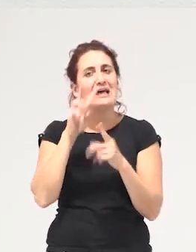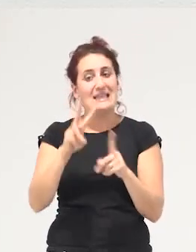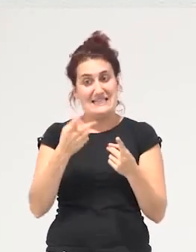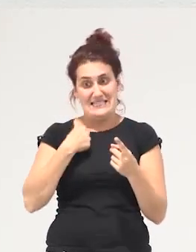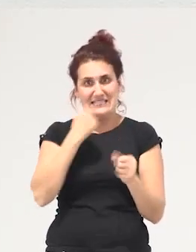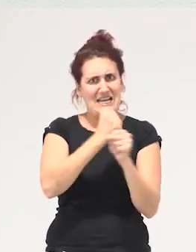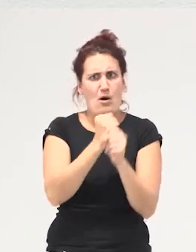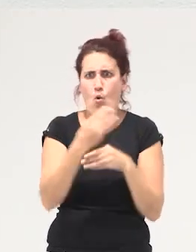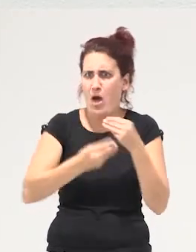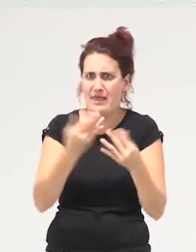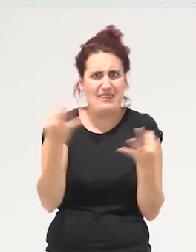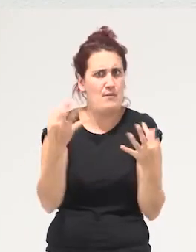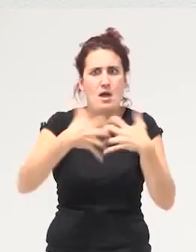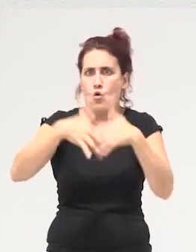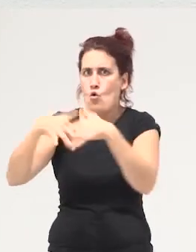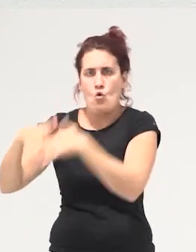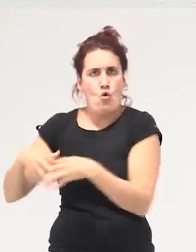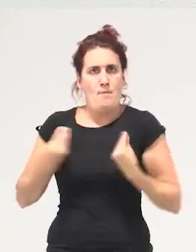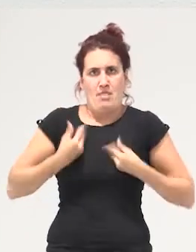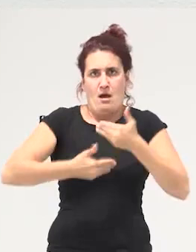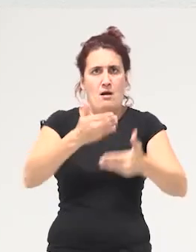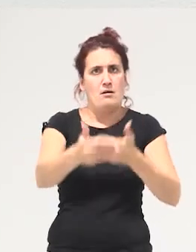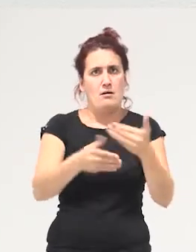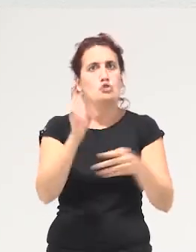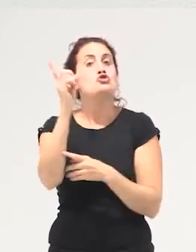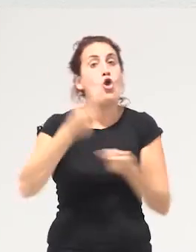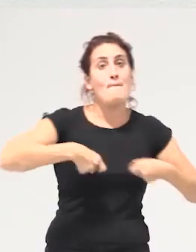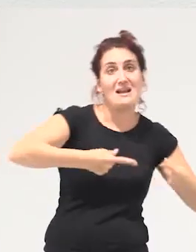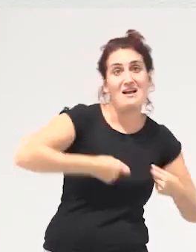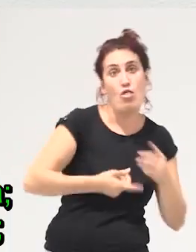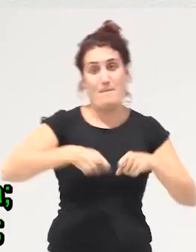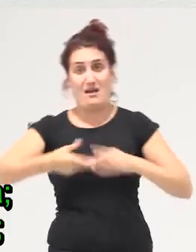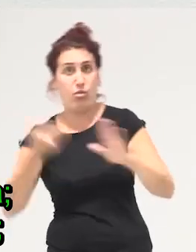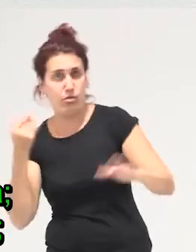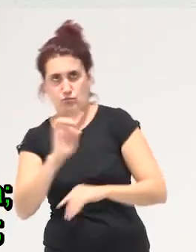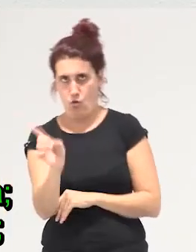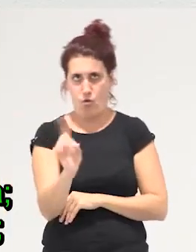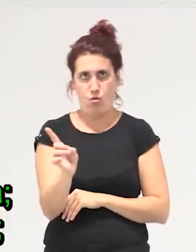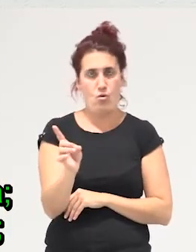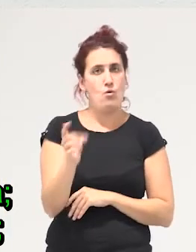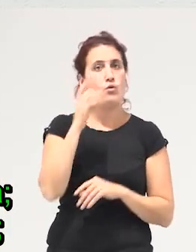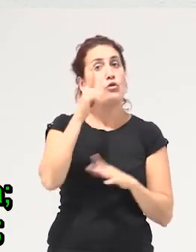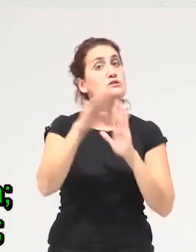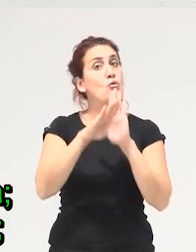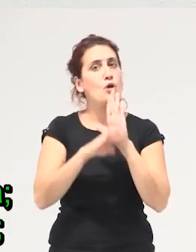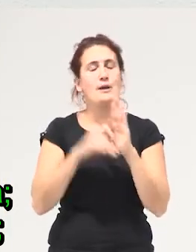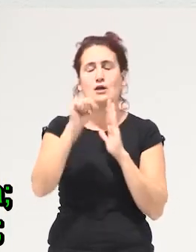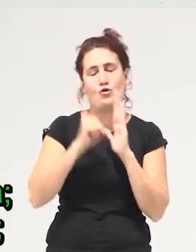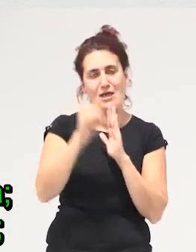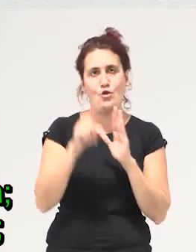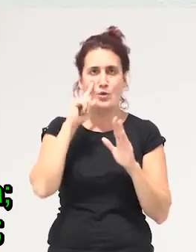trabajos que hay que hacer para que la vida funcione que no son los de mercado sino los demás acá del mercado entonces un programa me estoy enrollando